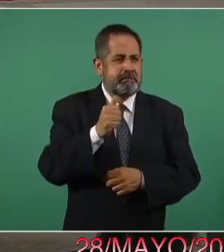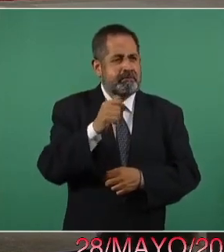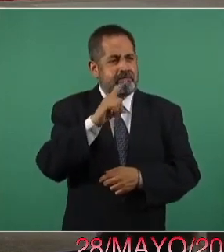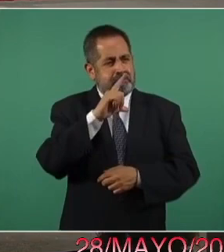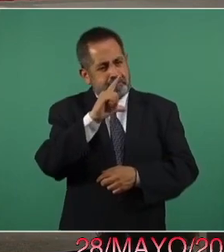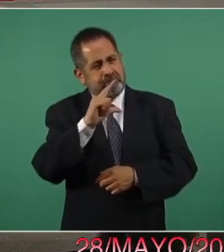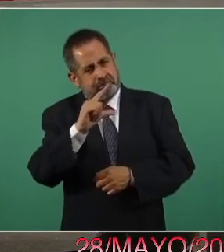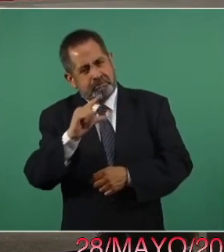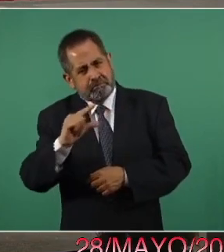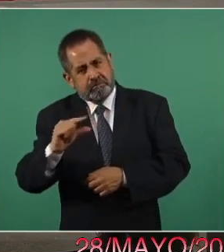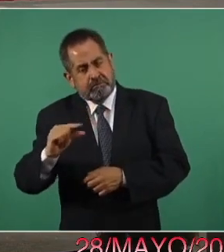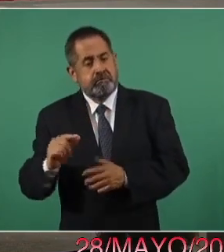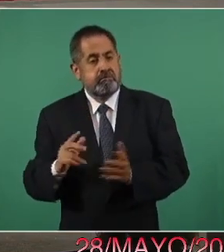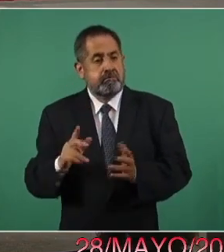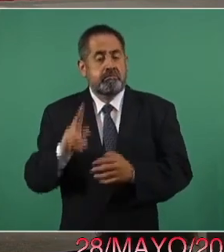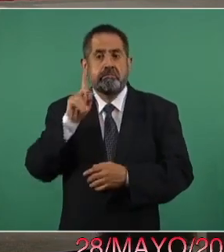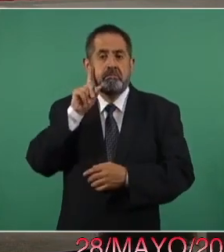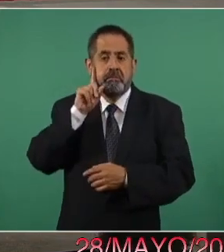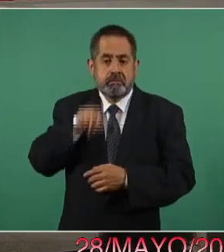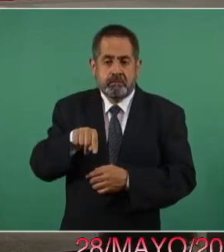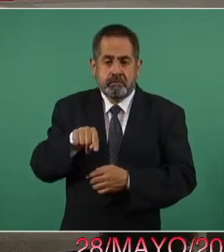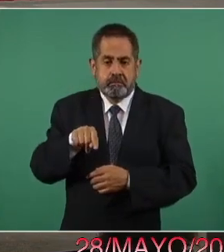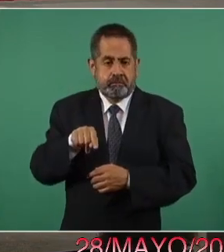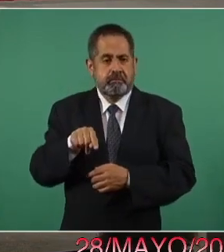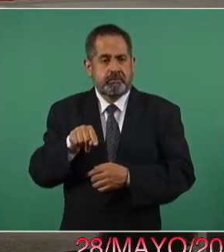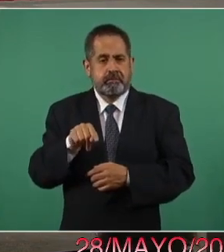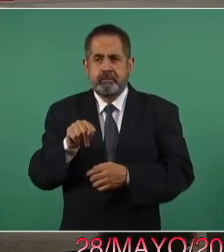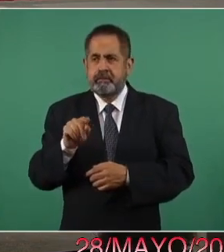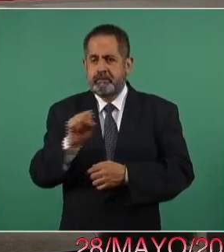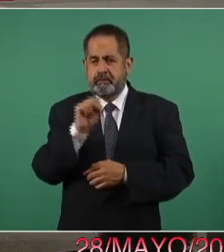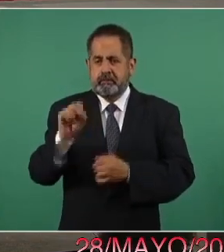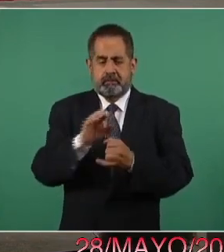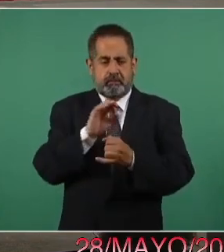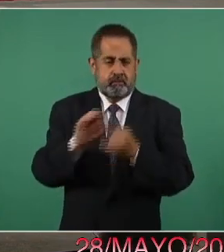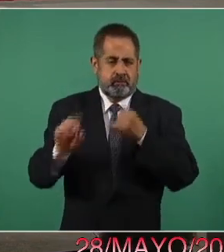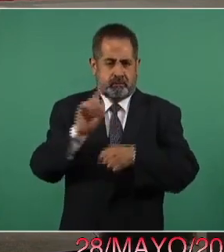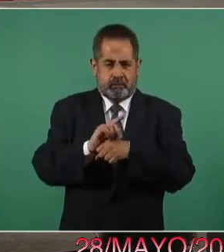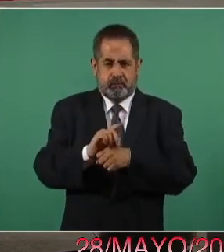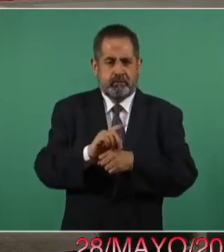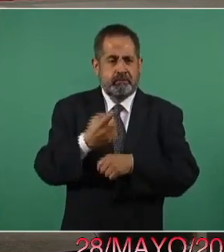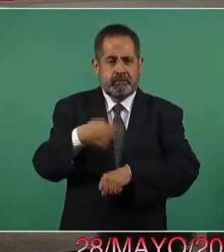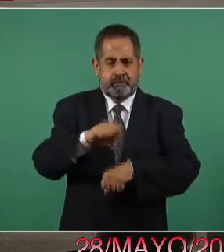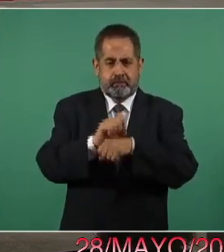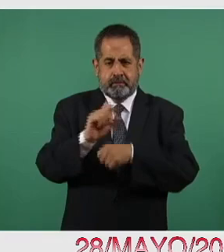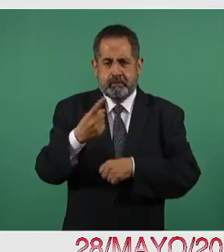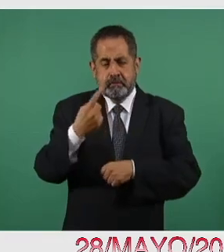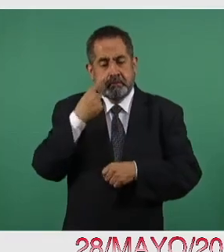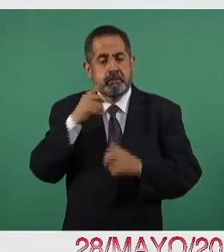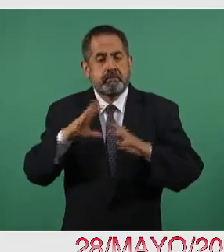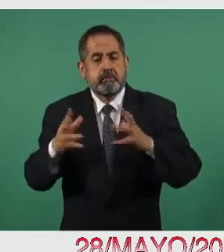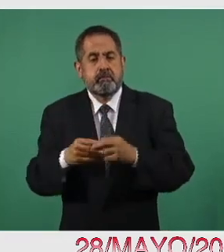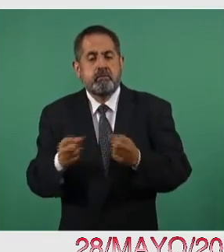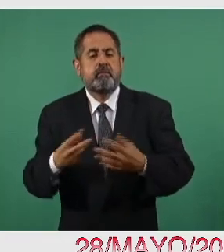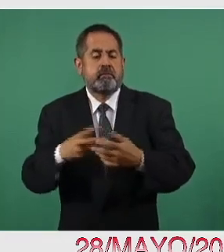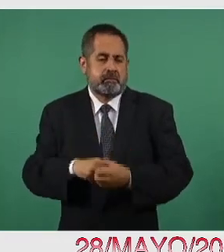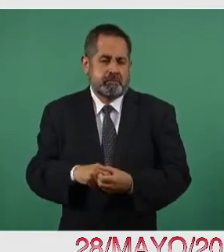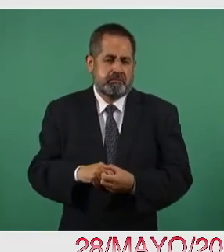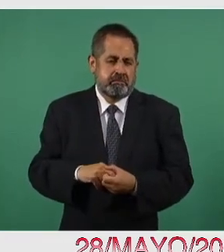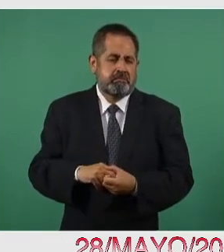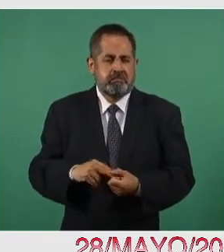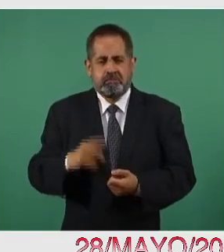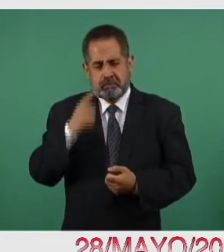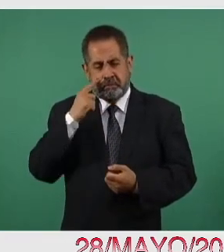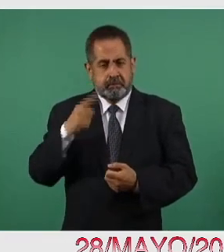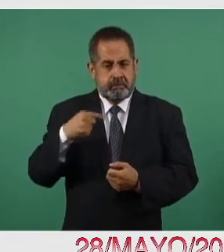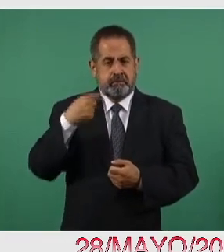las semanas, pero mañana que cierra la semana 21 se conservará la reducción. Y anticipamos ya que la